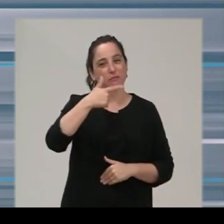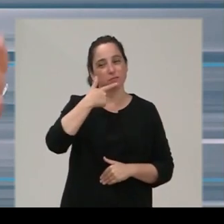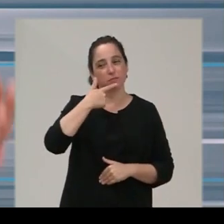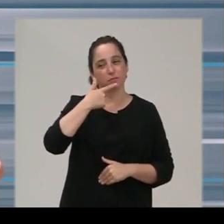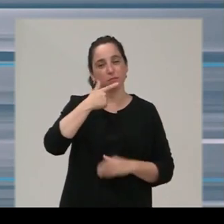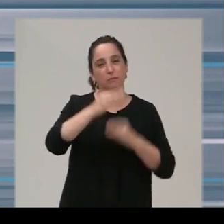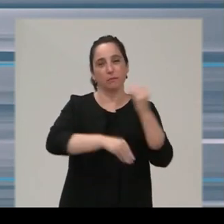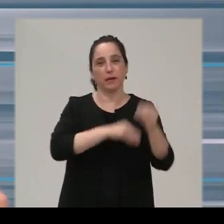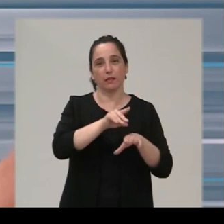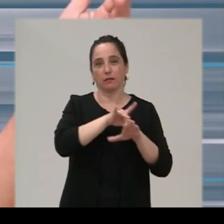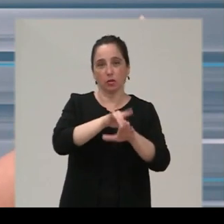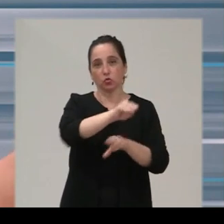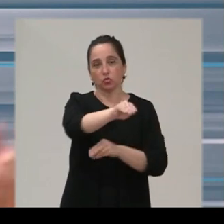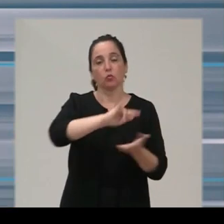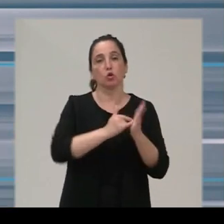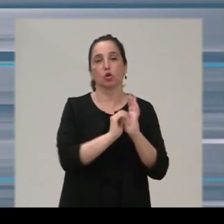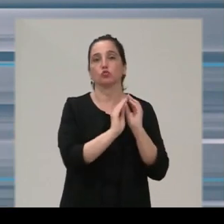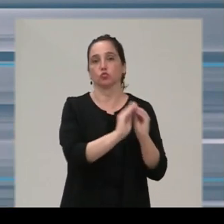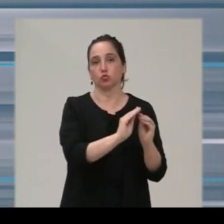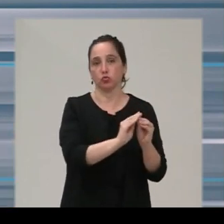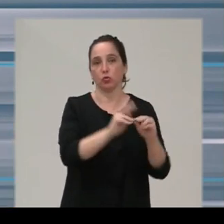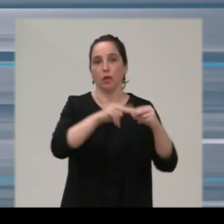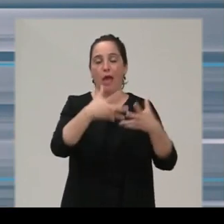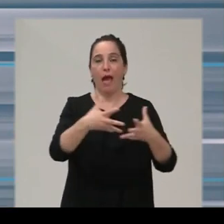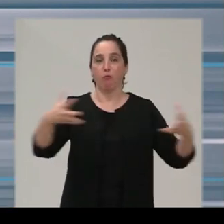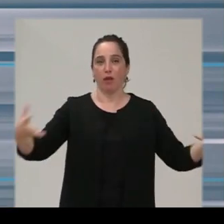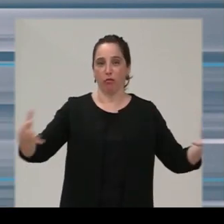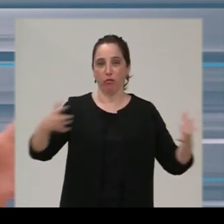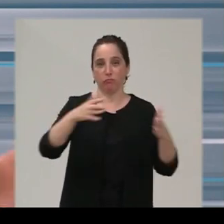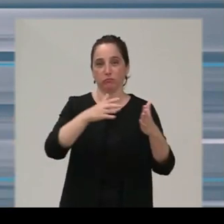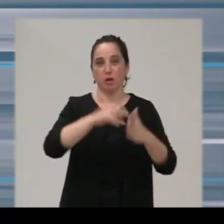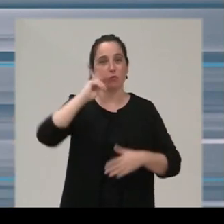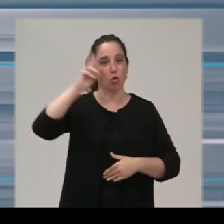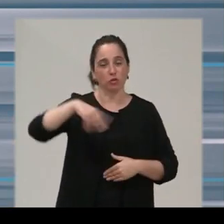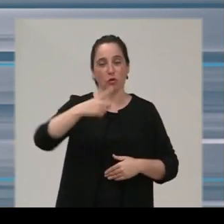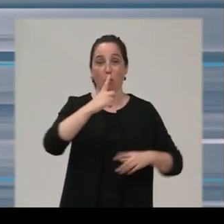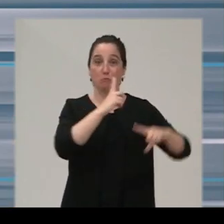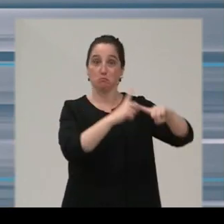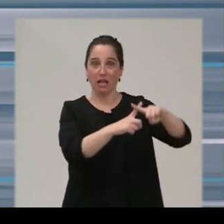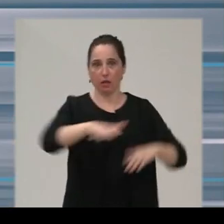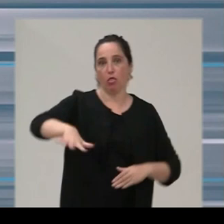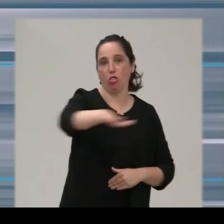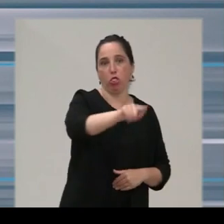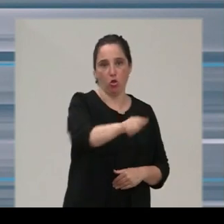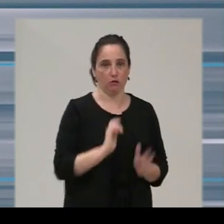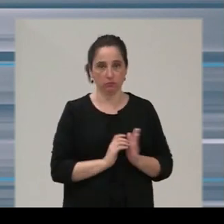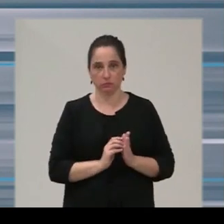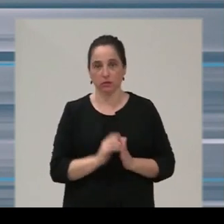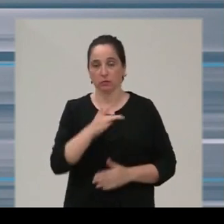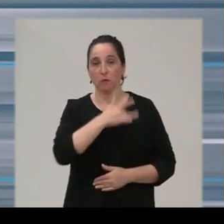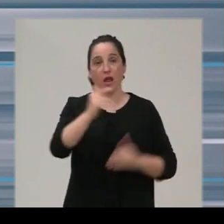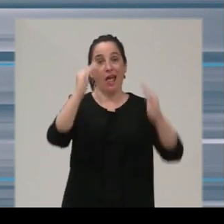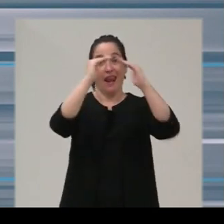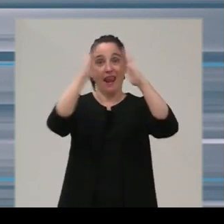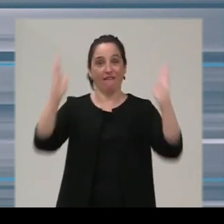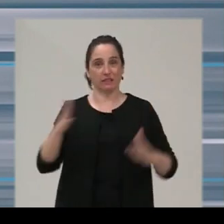con su hoja de ruta, su proyecto de ampliación del MAS en esa zona. Nuestra previsión es que la cesión de estas